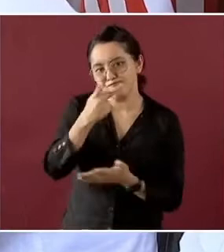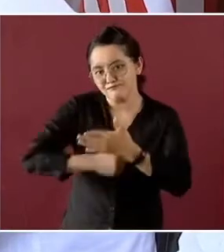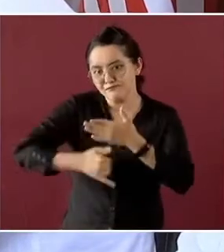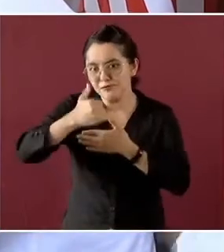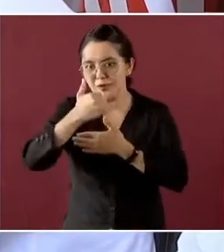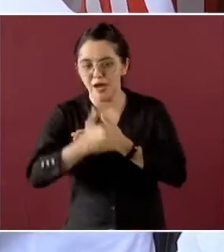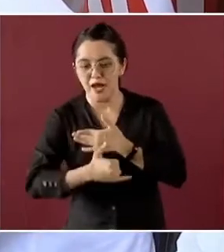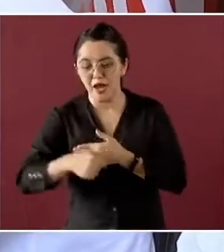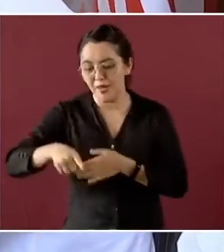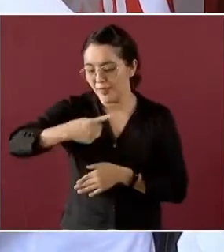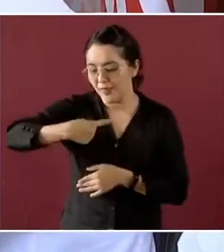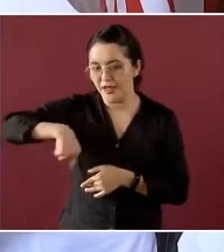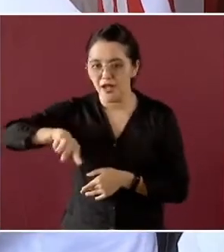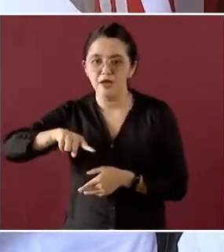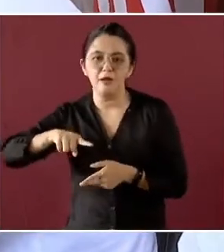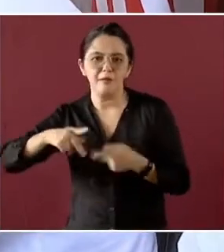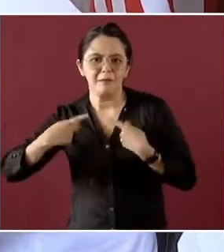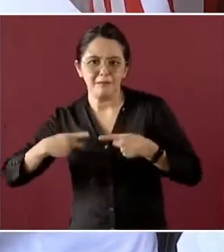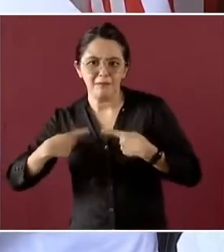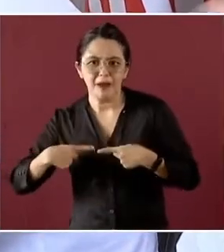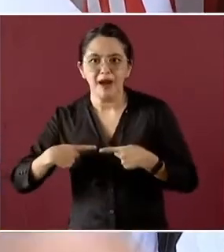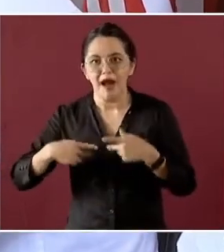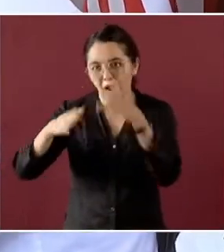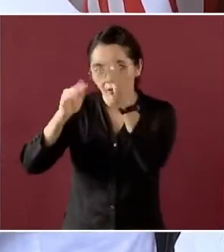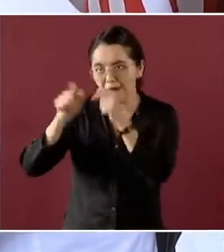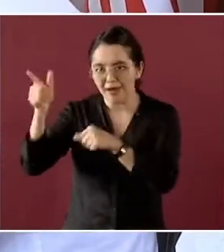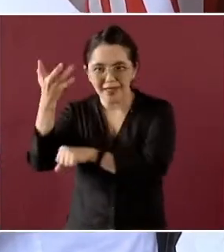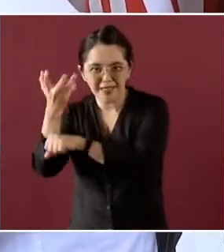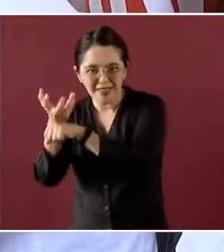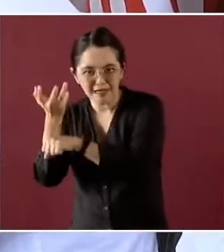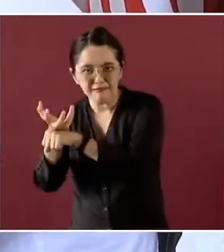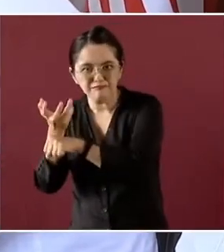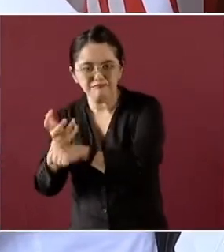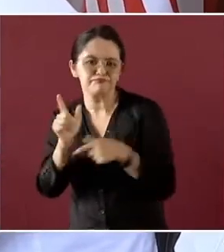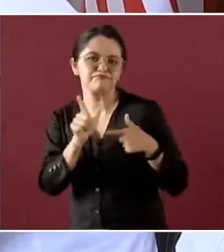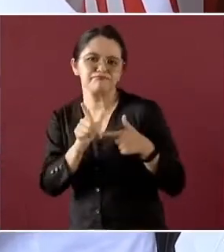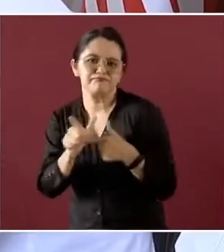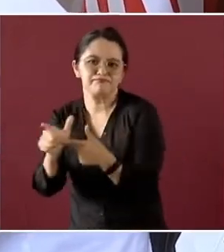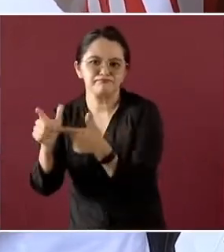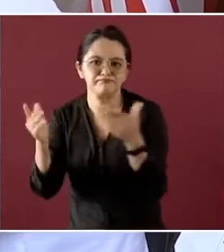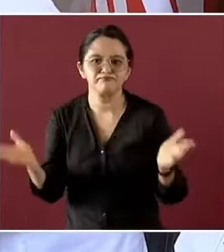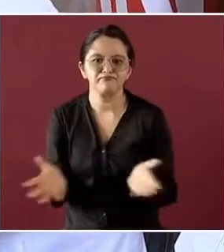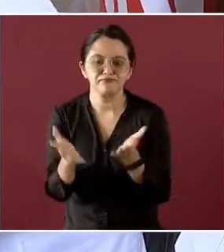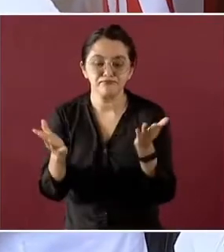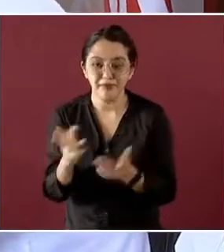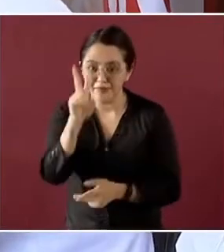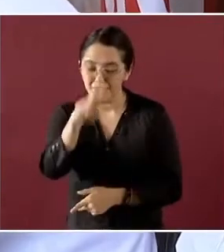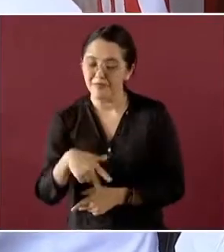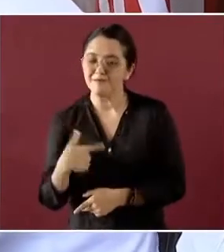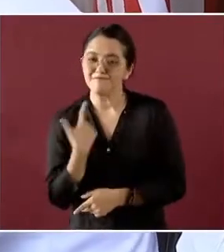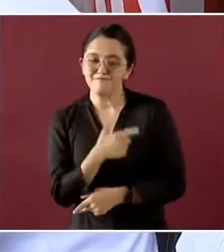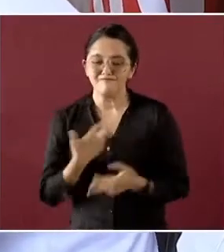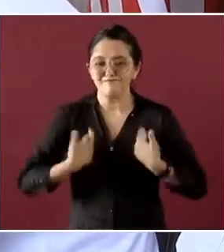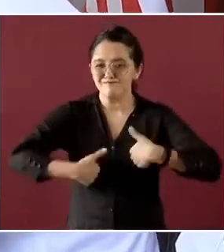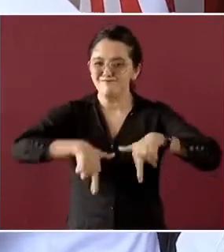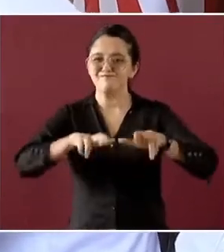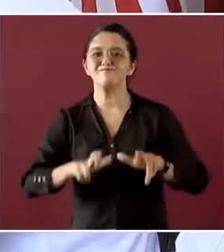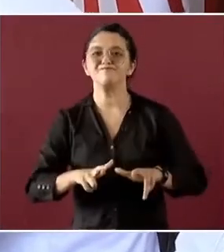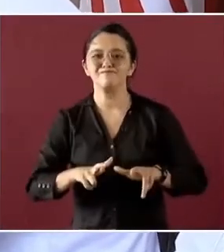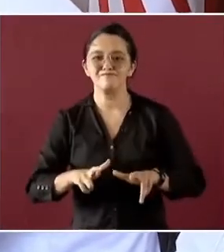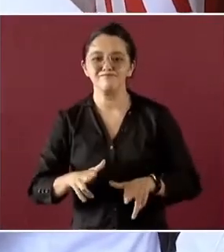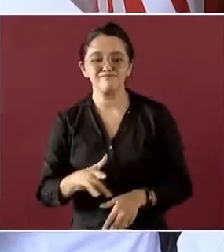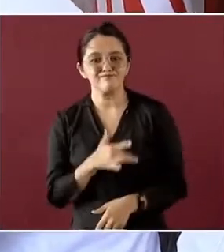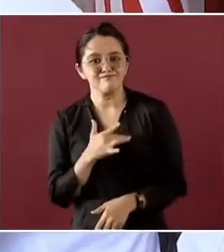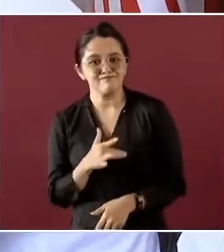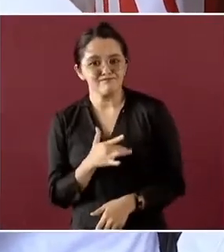socios y sus corporativos en Estados Unidos. Seremos embajadores de este proyecto. Estamos